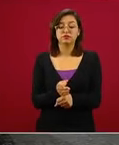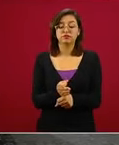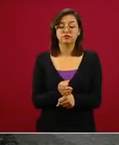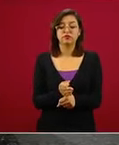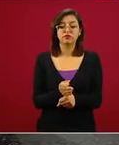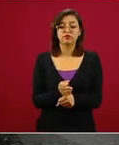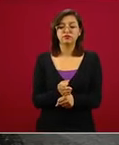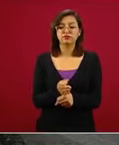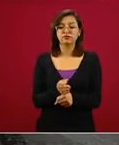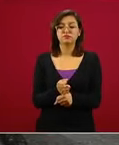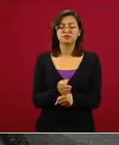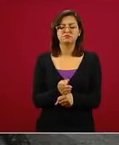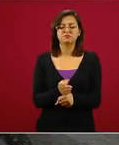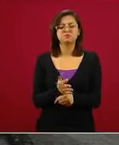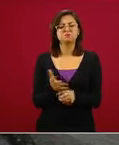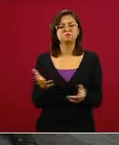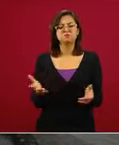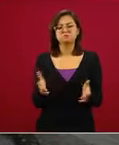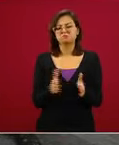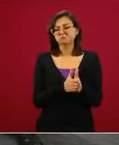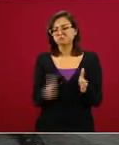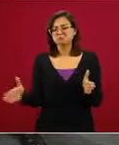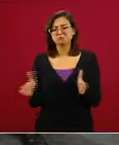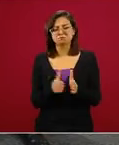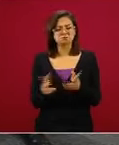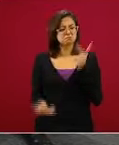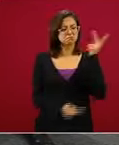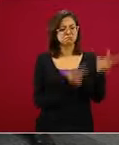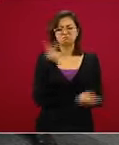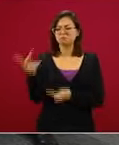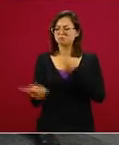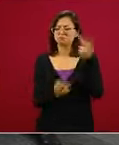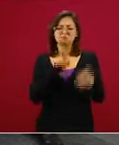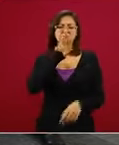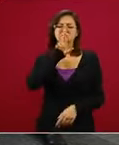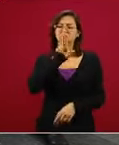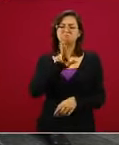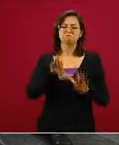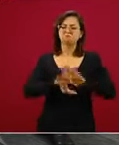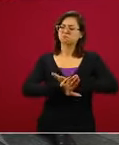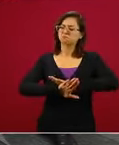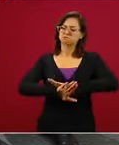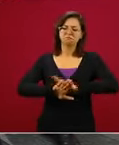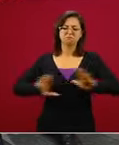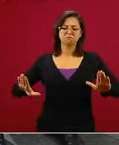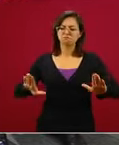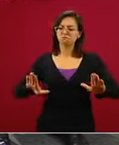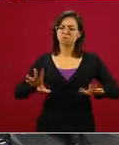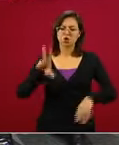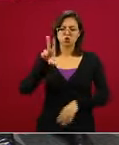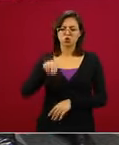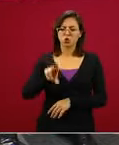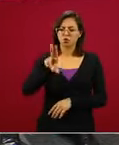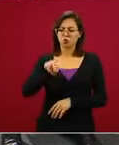no tengamos la sesión de preguntas y respuestas porque